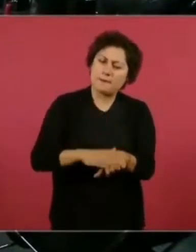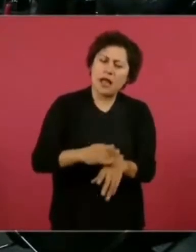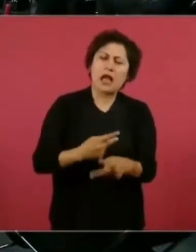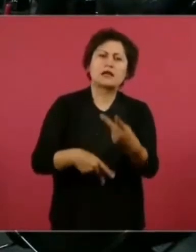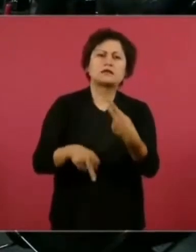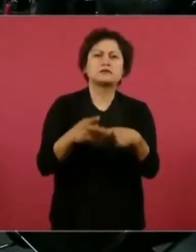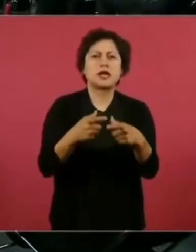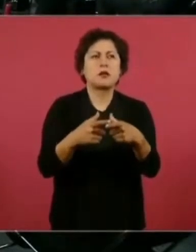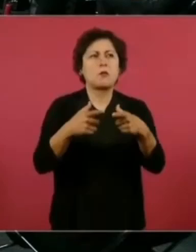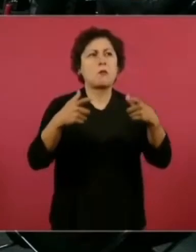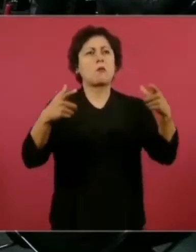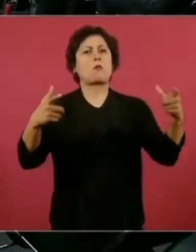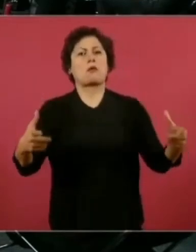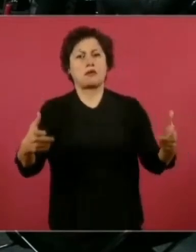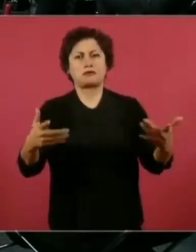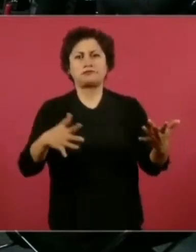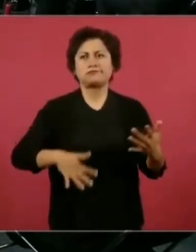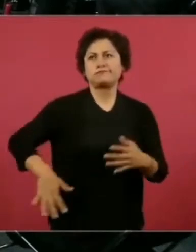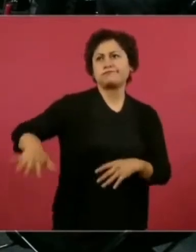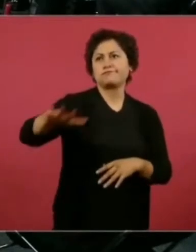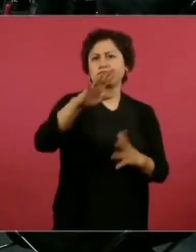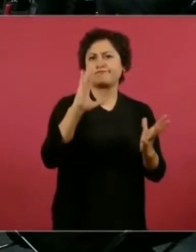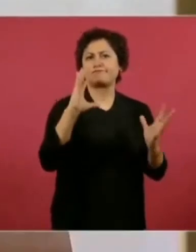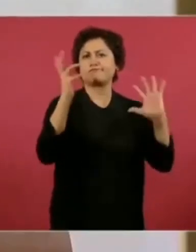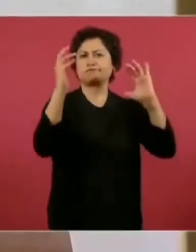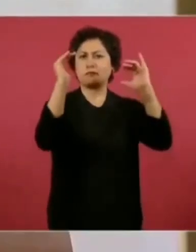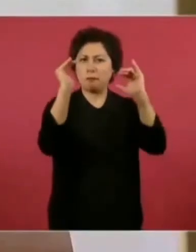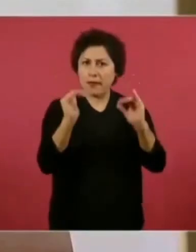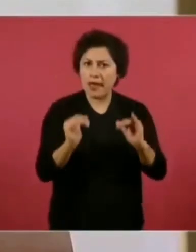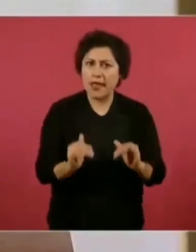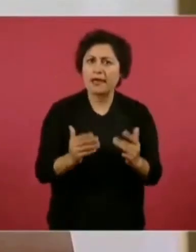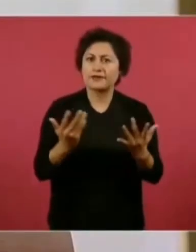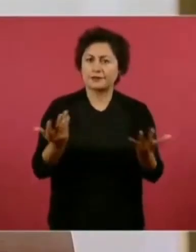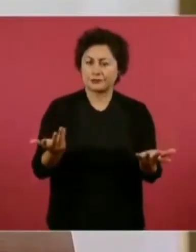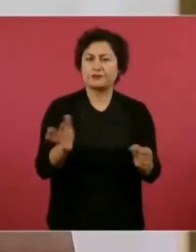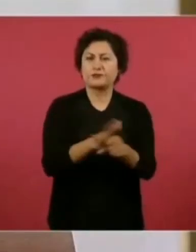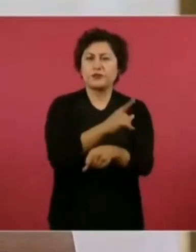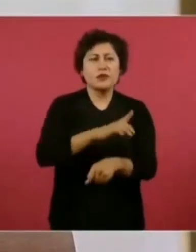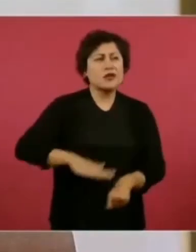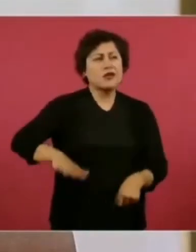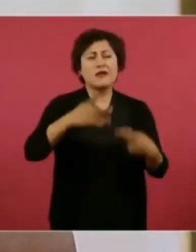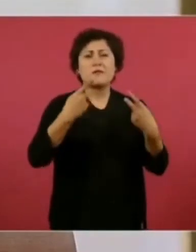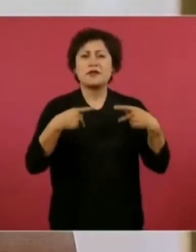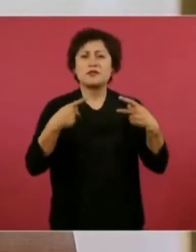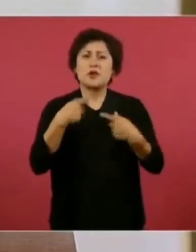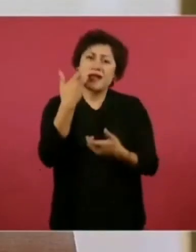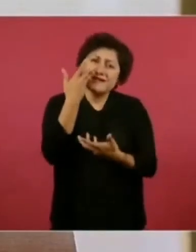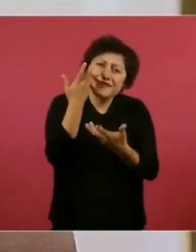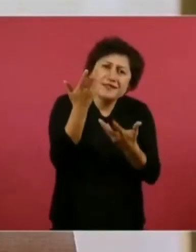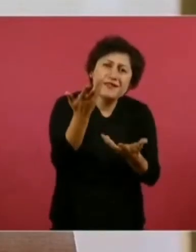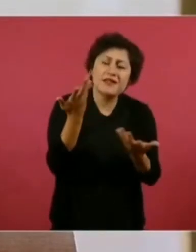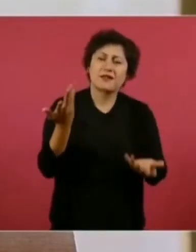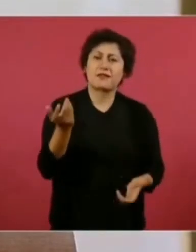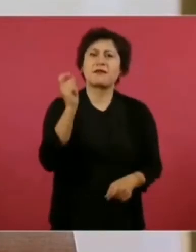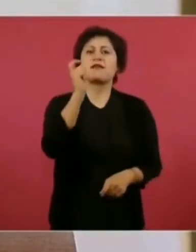menos violencia. Además, la gente quiere eso, quiere la paz, quiere la tranquilidad. Gracias, presidente.